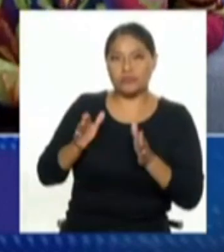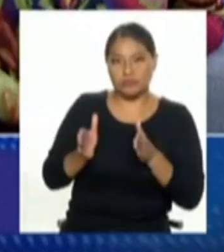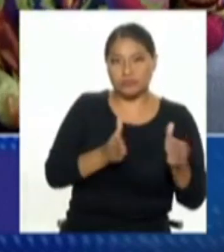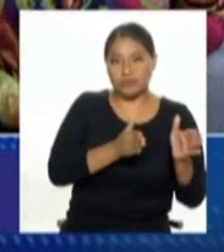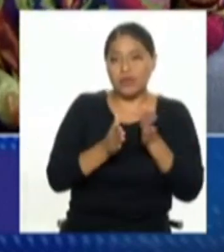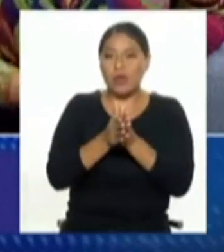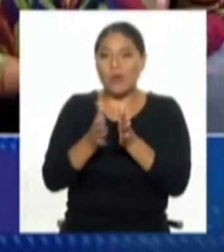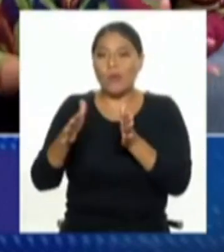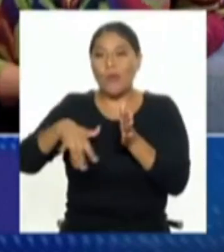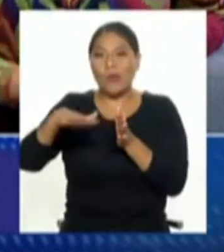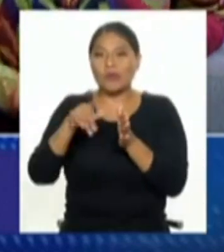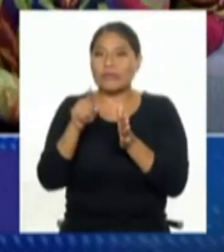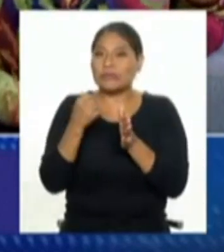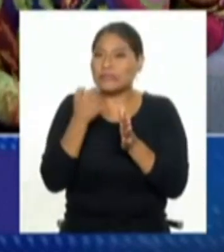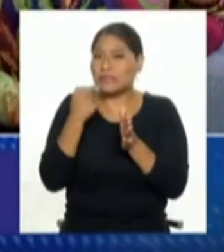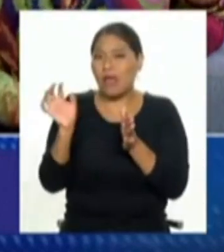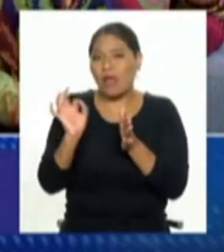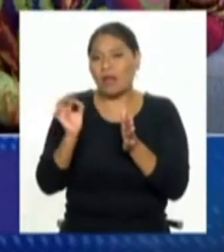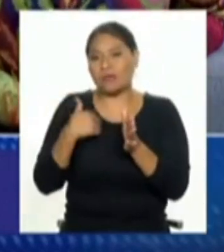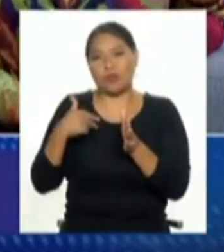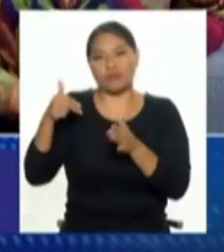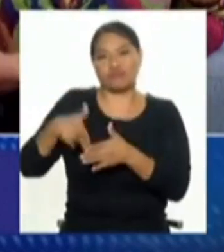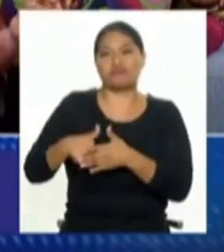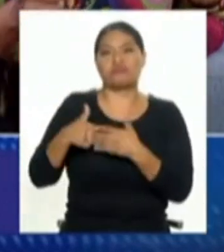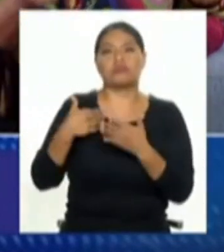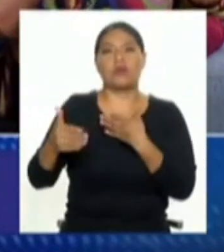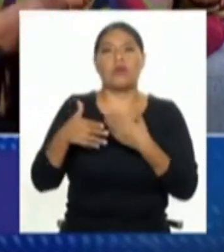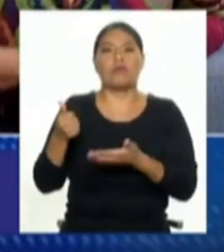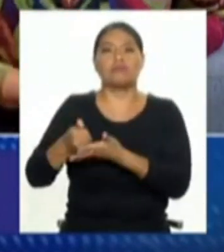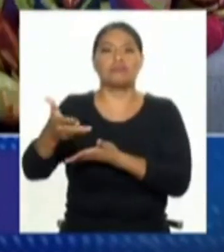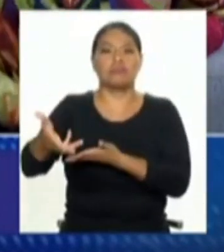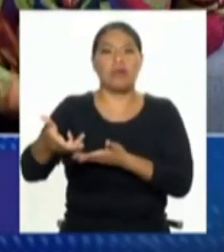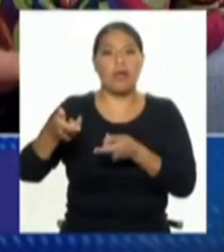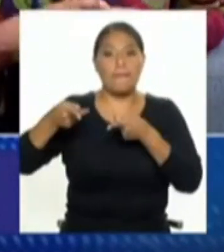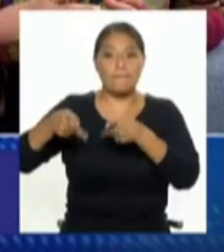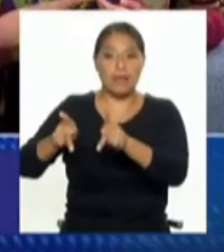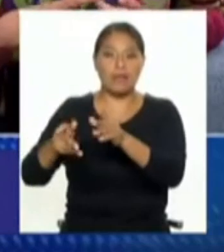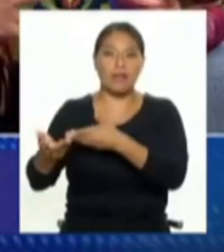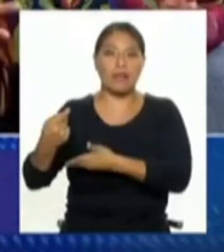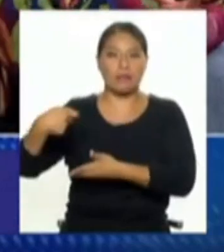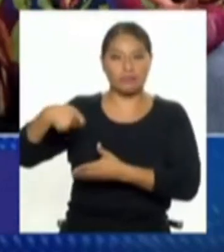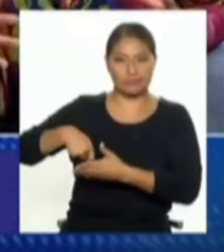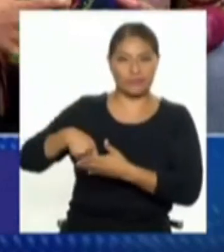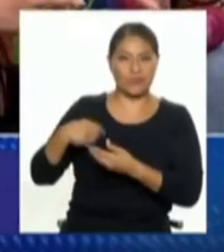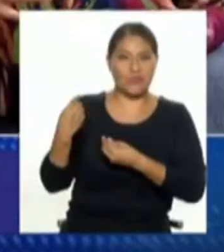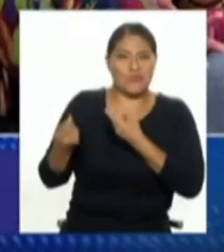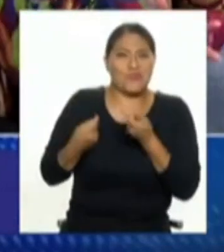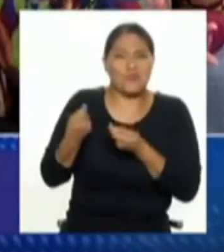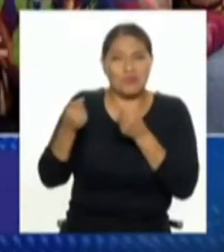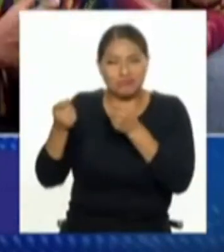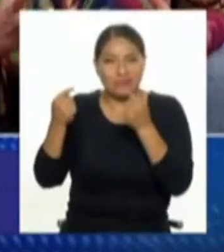tengan acceso a estas armas, podrían darse situaciones no deseadas. ¿Cómo se regula esto? Y desde, no sé, desde la salud pública,